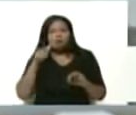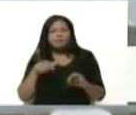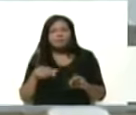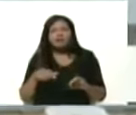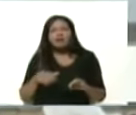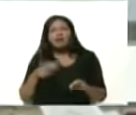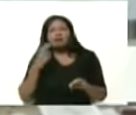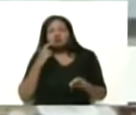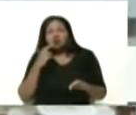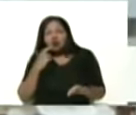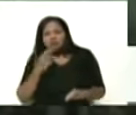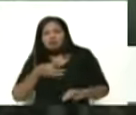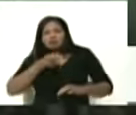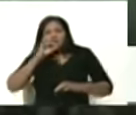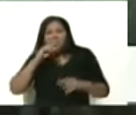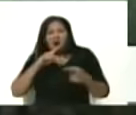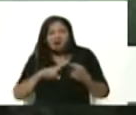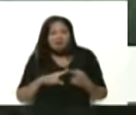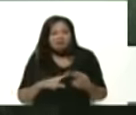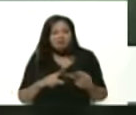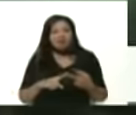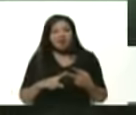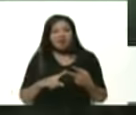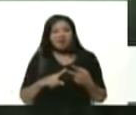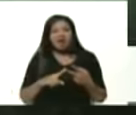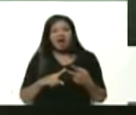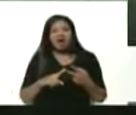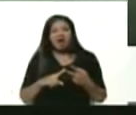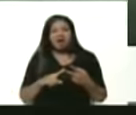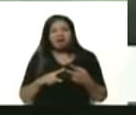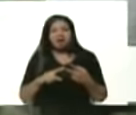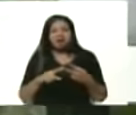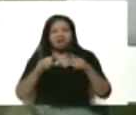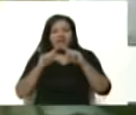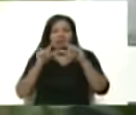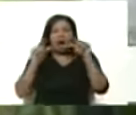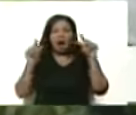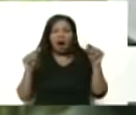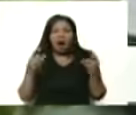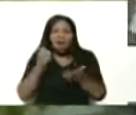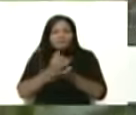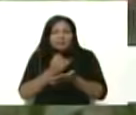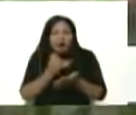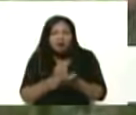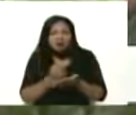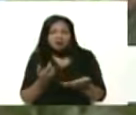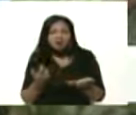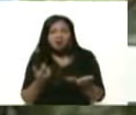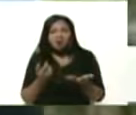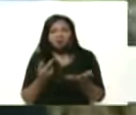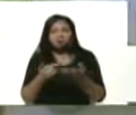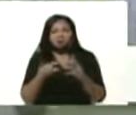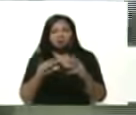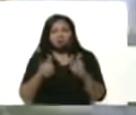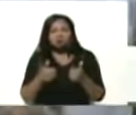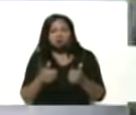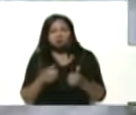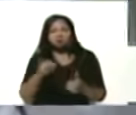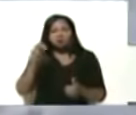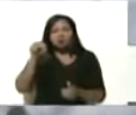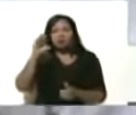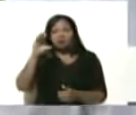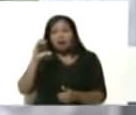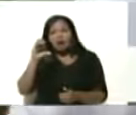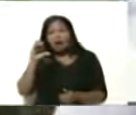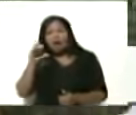Ferticafé el Fertitlátano el Fertit tenemos también los iniciadores el NK el